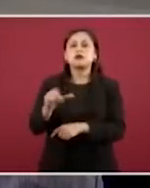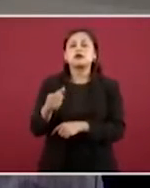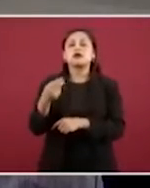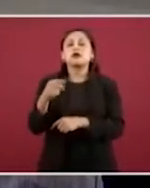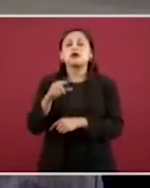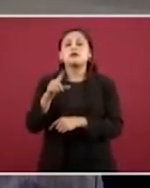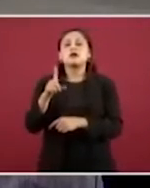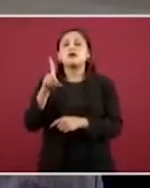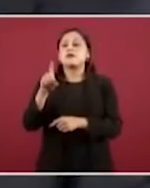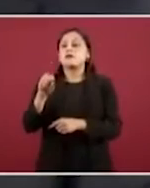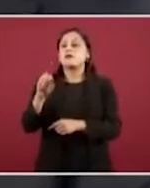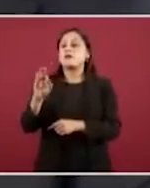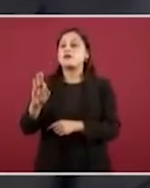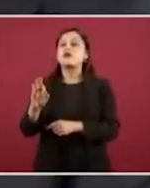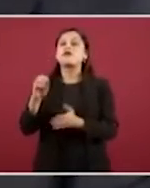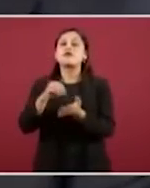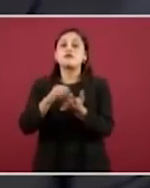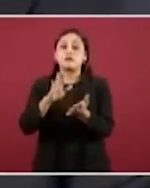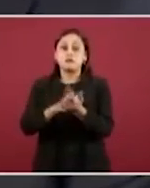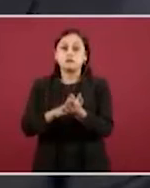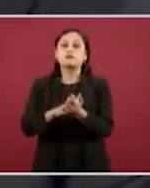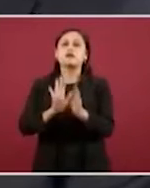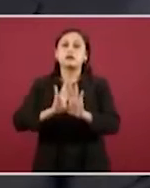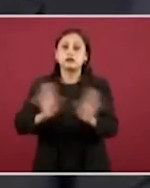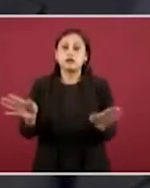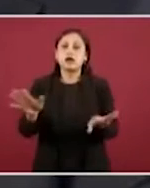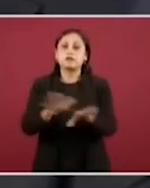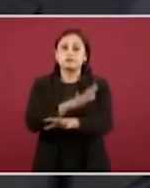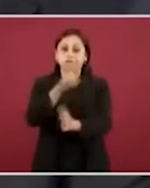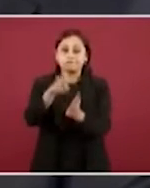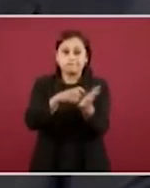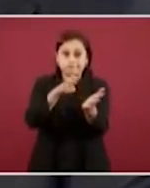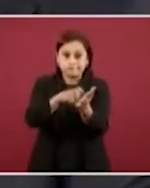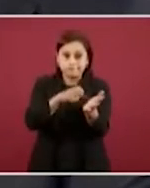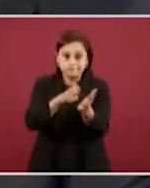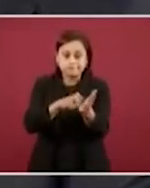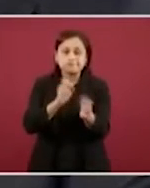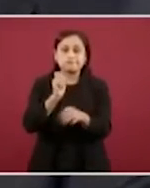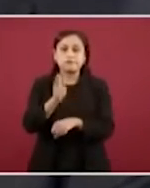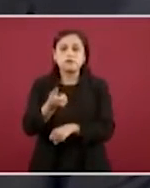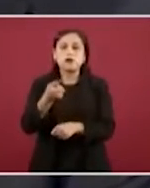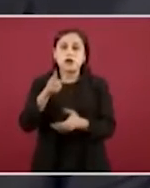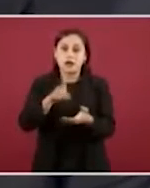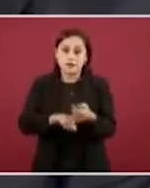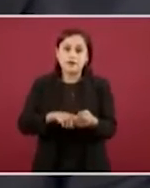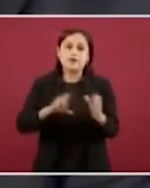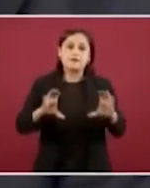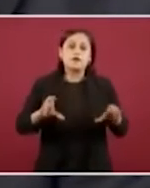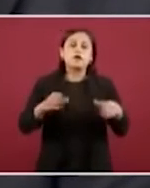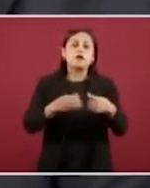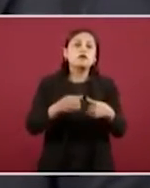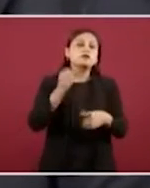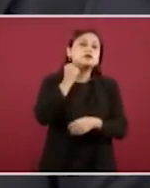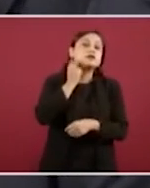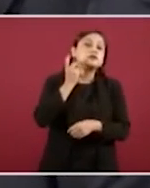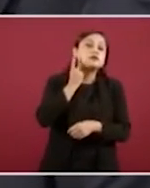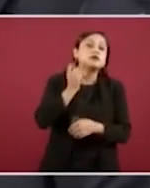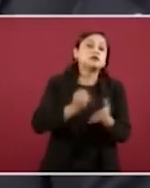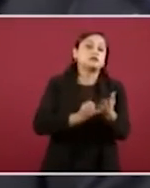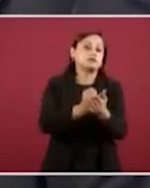Federación reformas a la ley que se realizaron en el Poder Legislativo. Este es